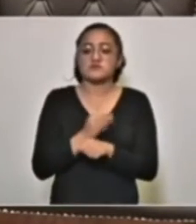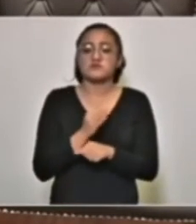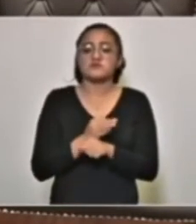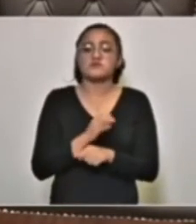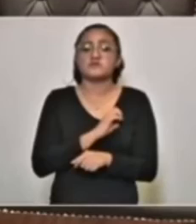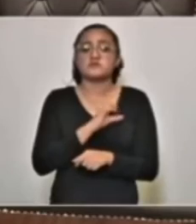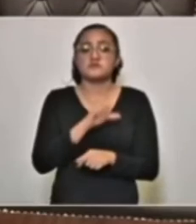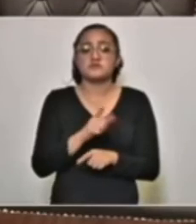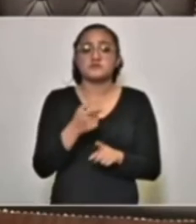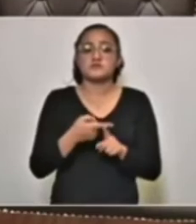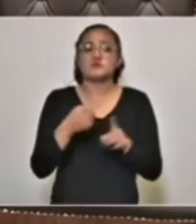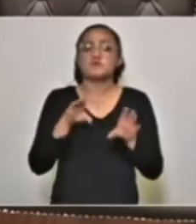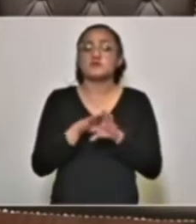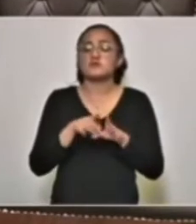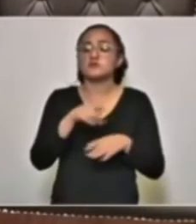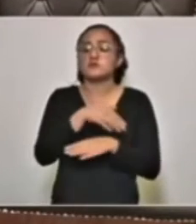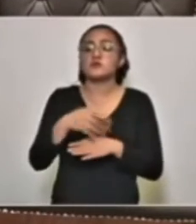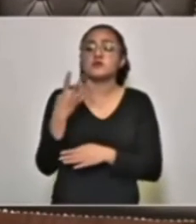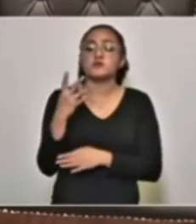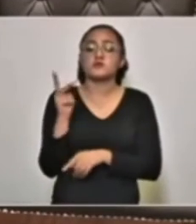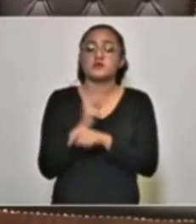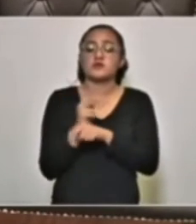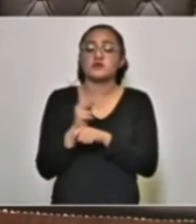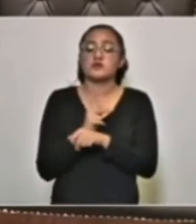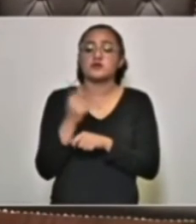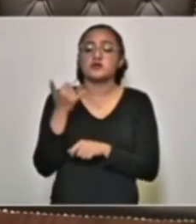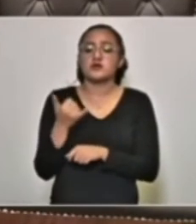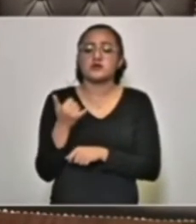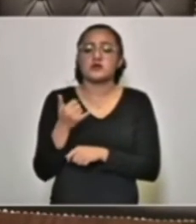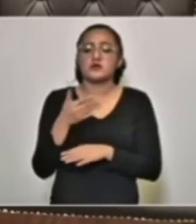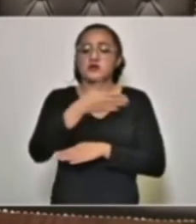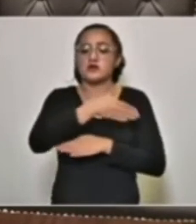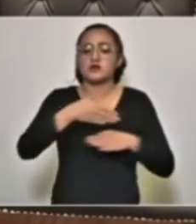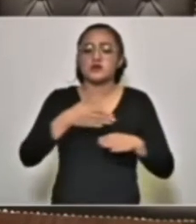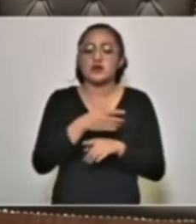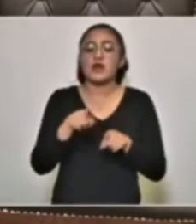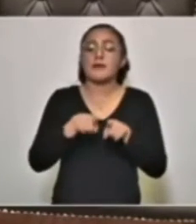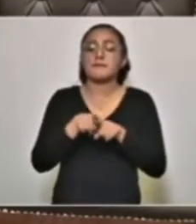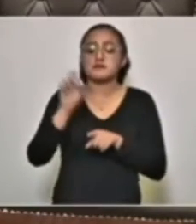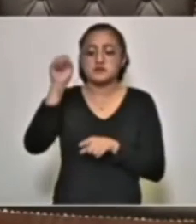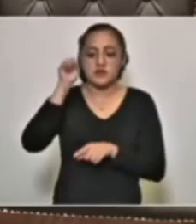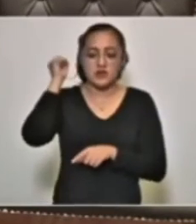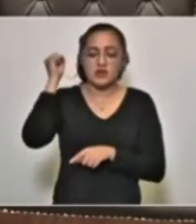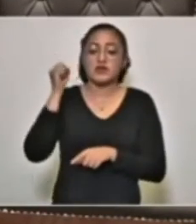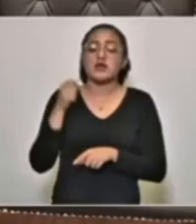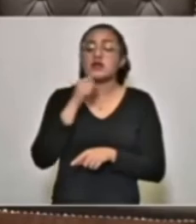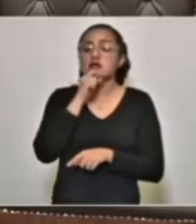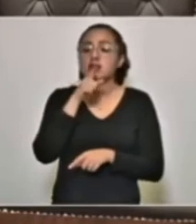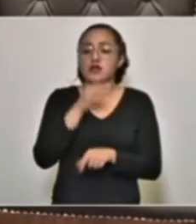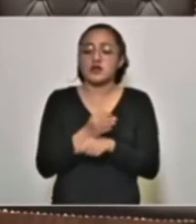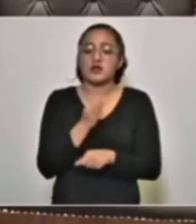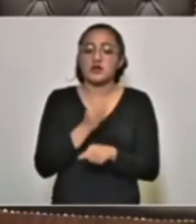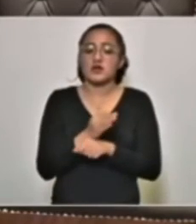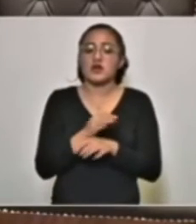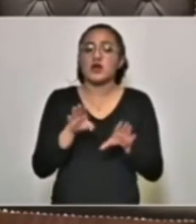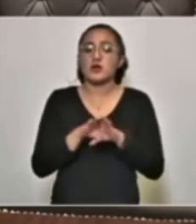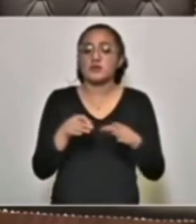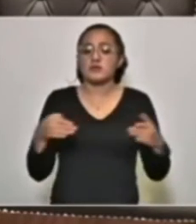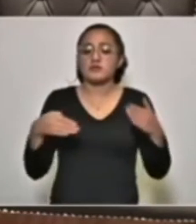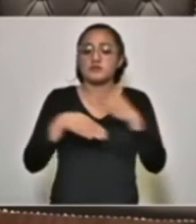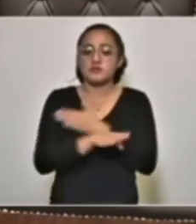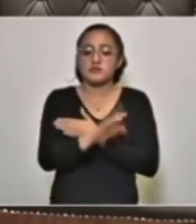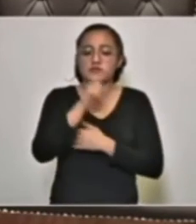específicamente en la intersección de la avenida 4 Poniente y la avenida Hermano Cerdán, en este paso deprimido del